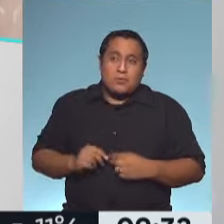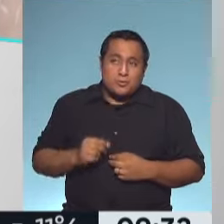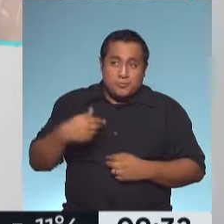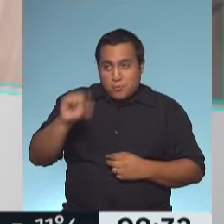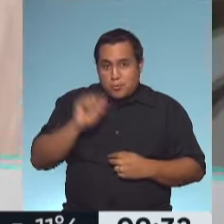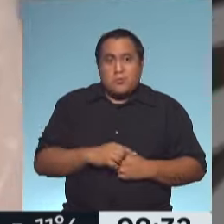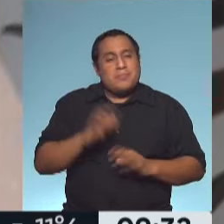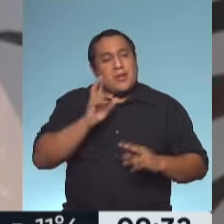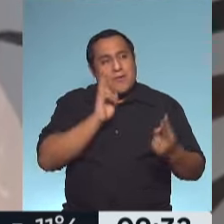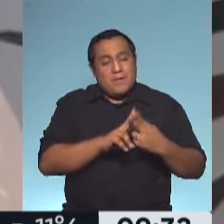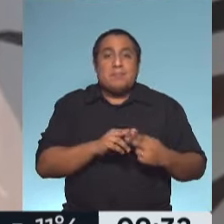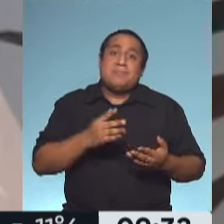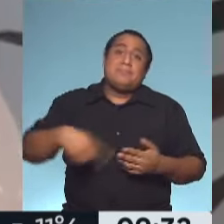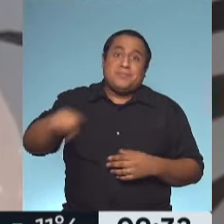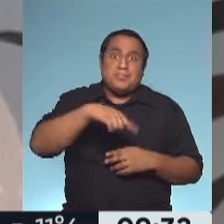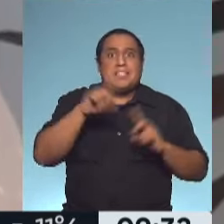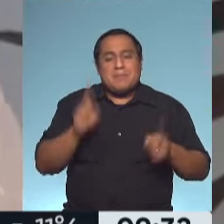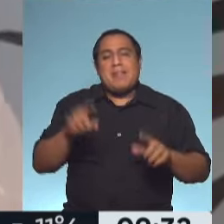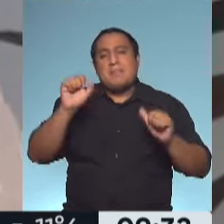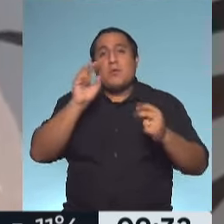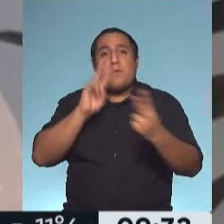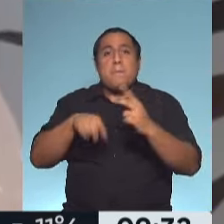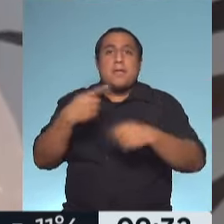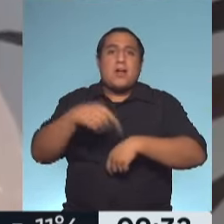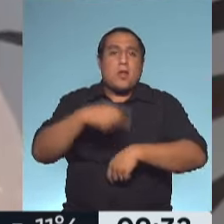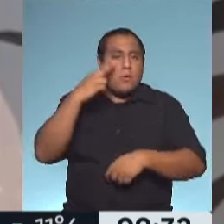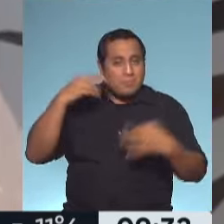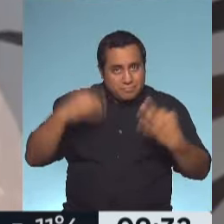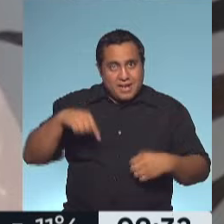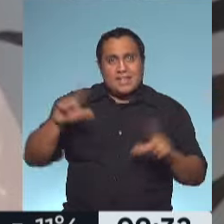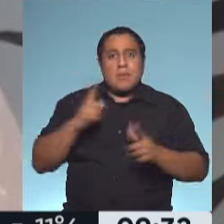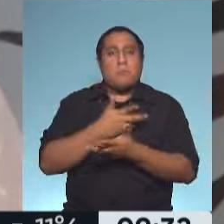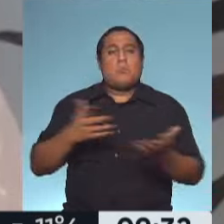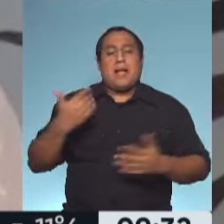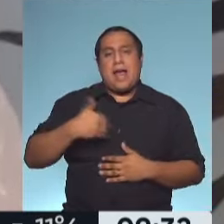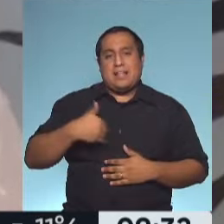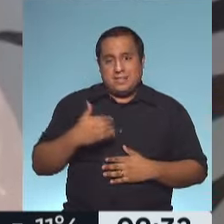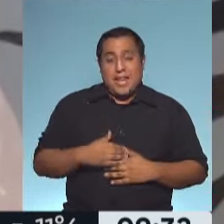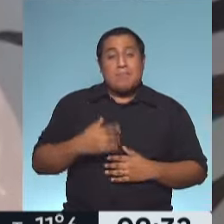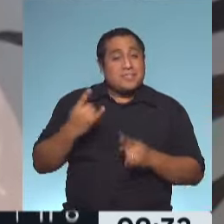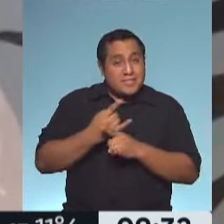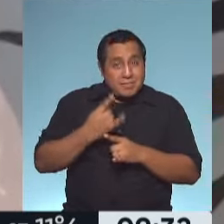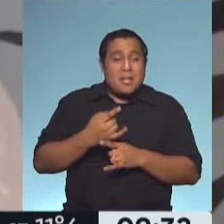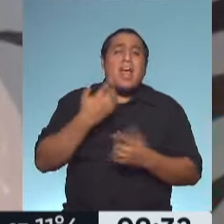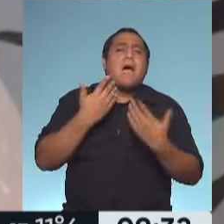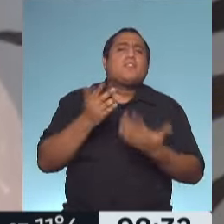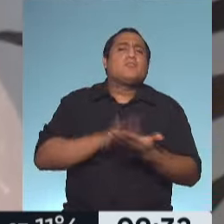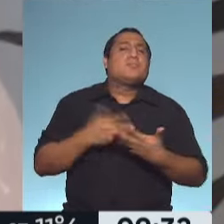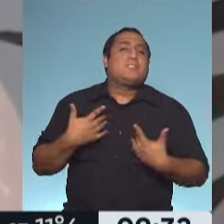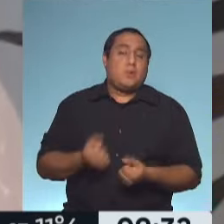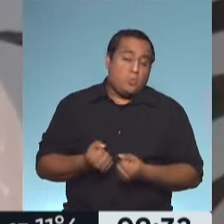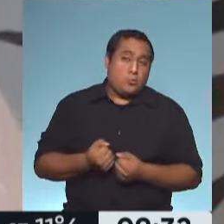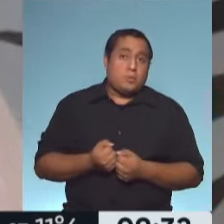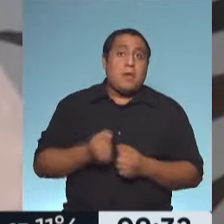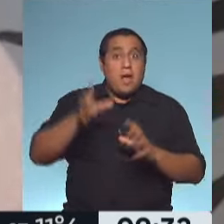pronto, y con todos ustedes nos reencontramos mañana a las nueve en punto aquí en la pantalla de la Televisión Pública Argentina, como siempre, para hablar de salud y